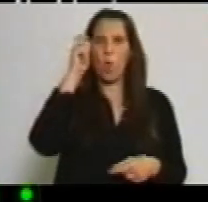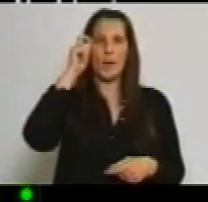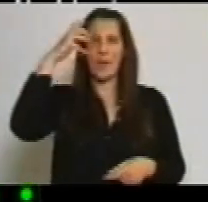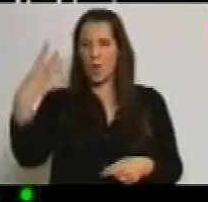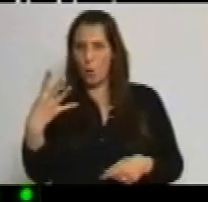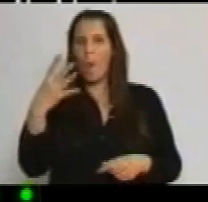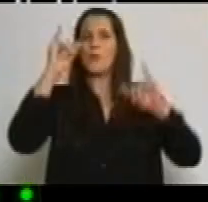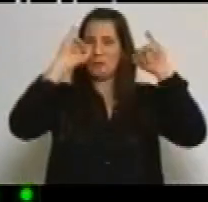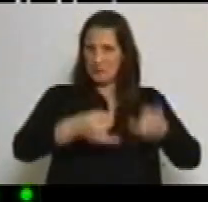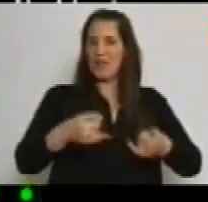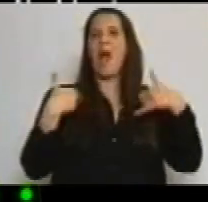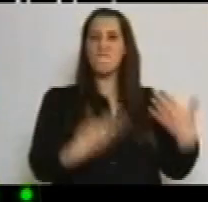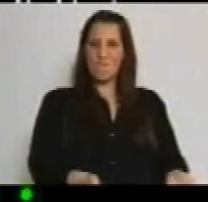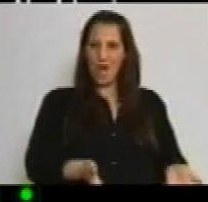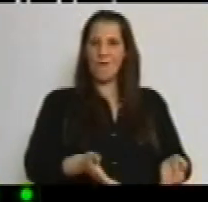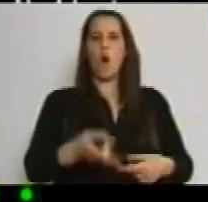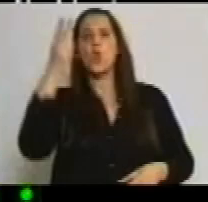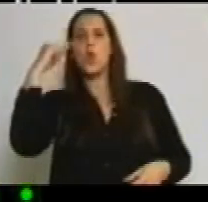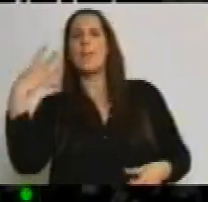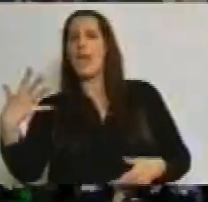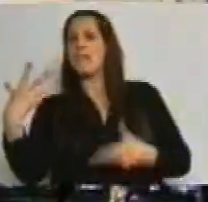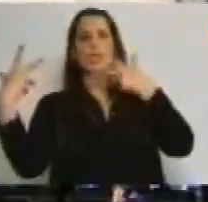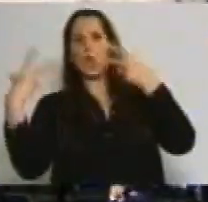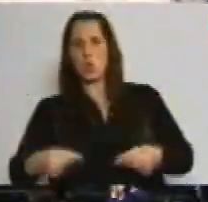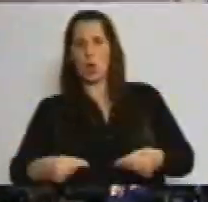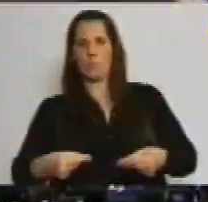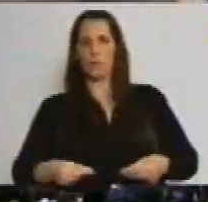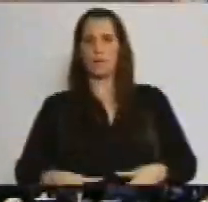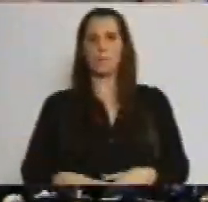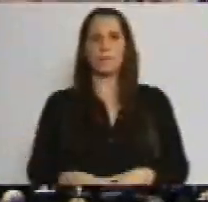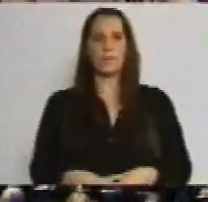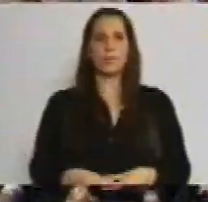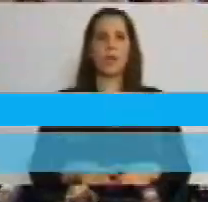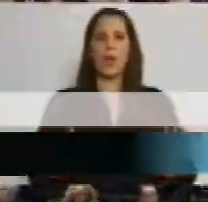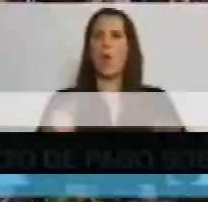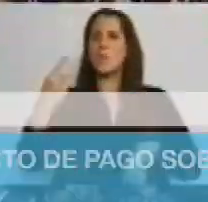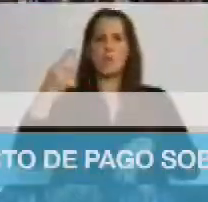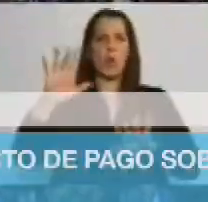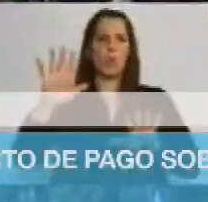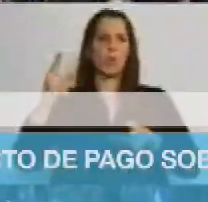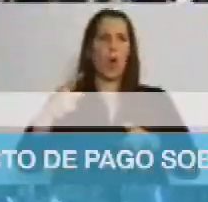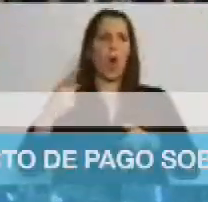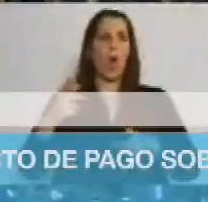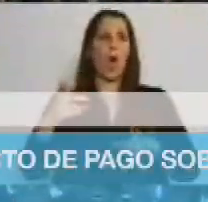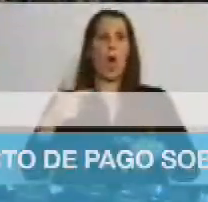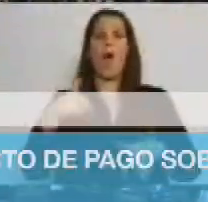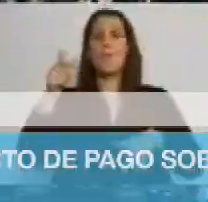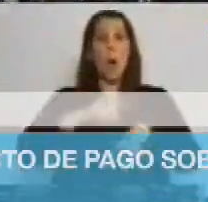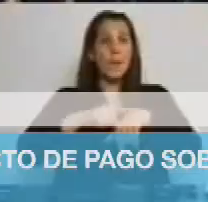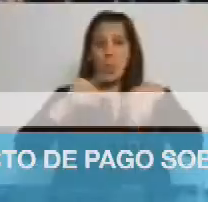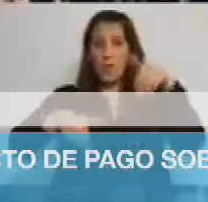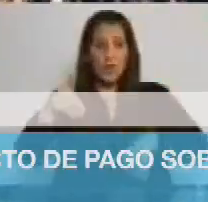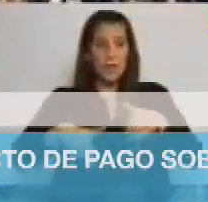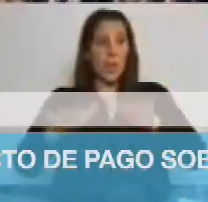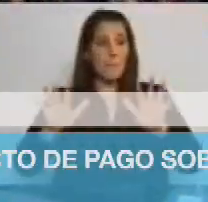134 votos afirmativos, 95 votos negativos. Un minuto, un minuto, un minuto. Estaba votando ahora. Espere,